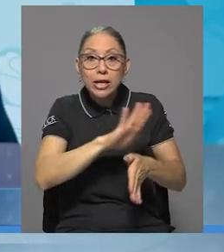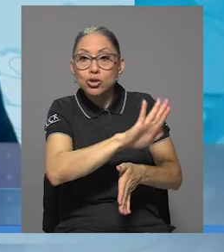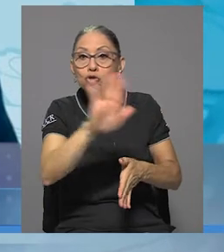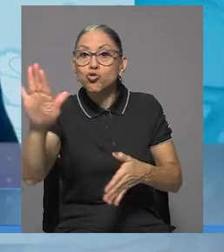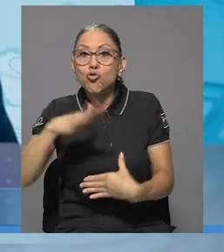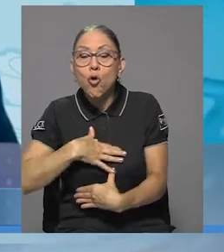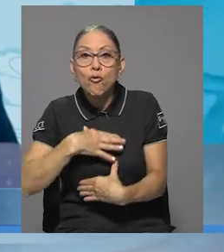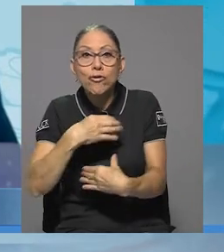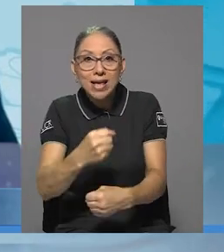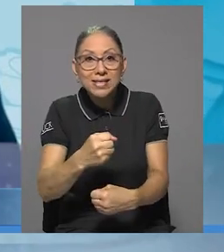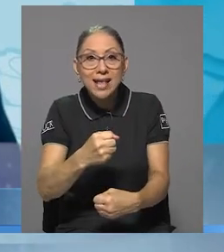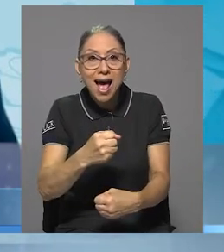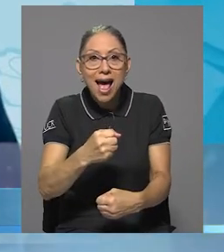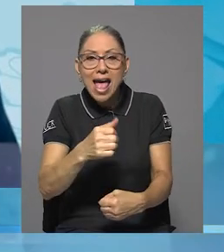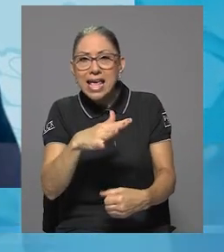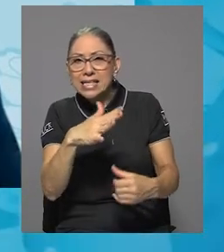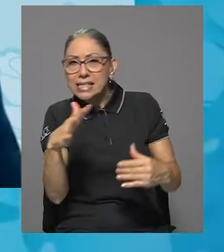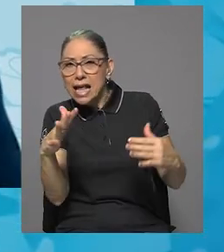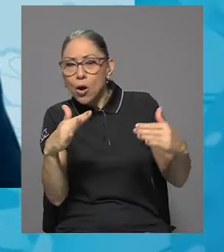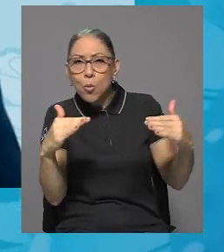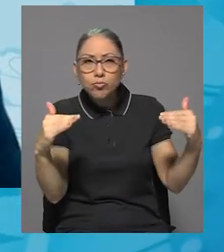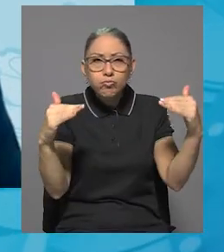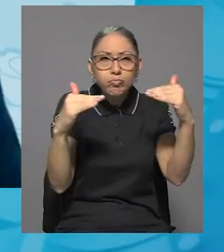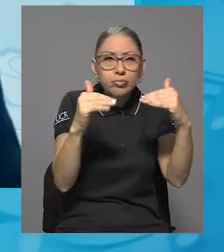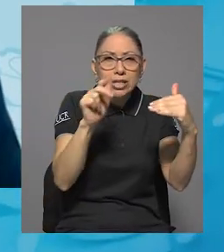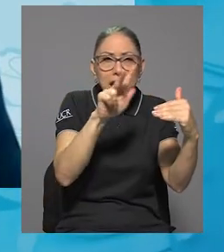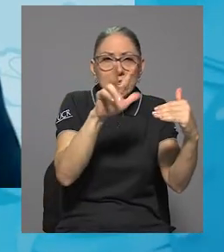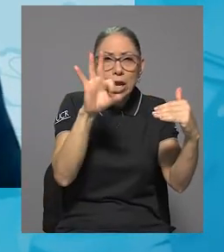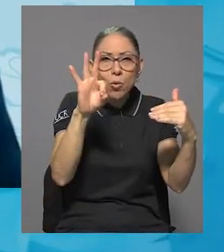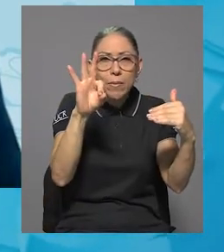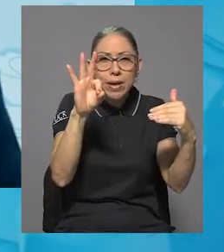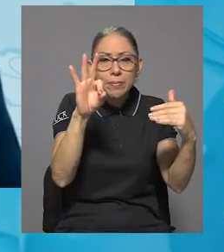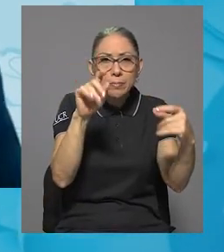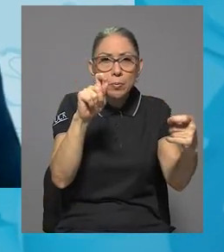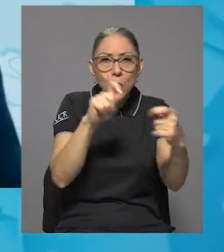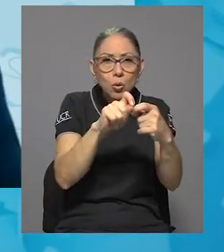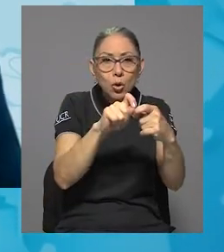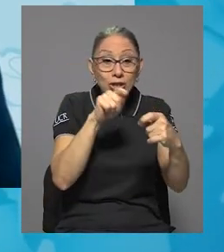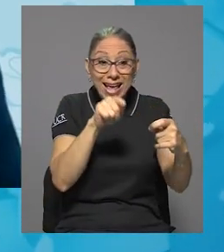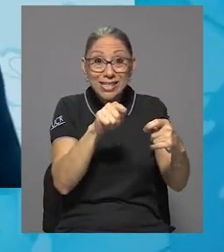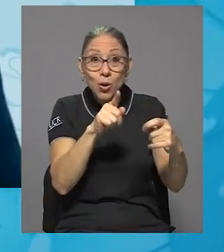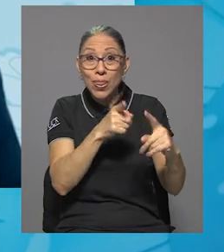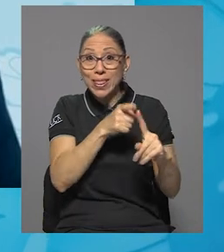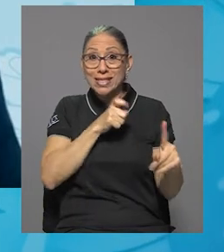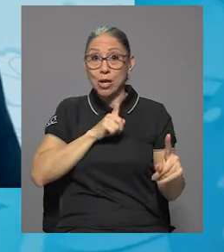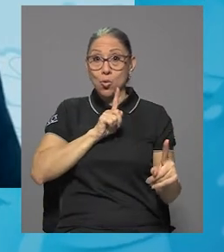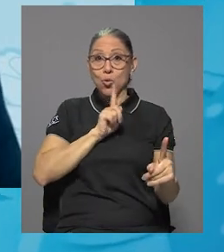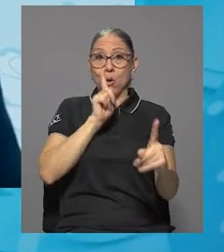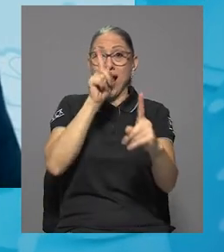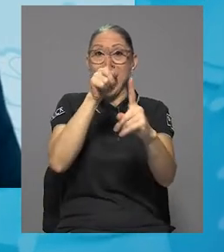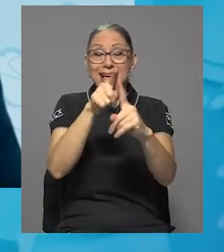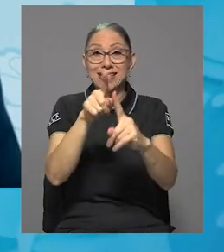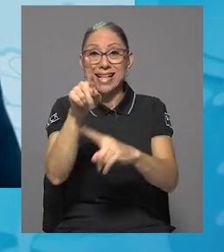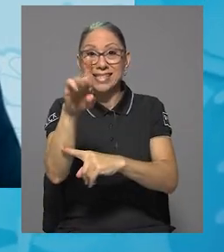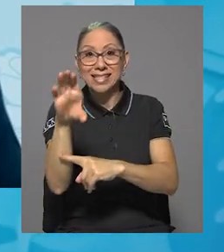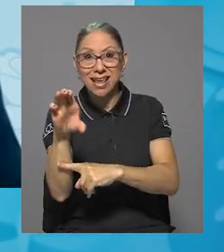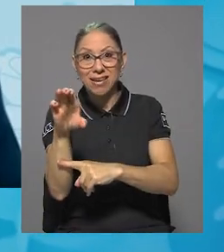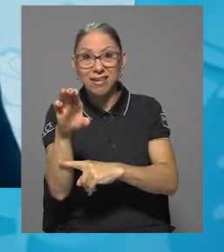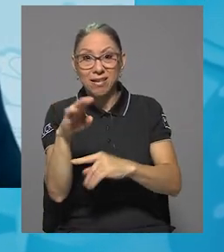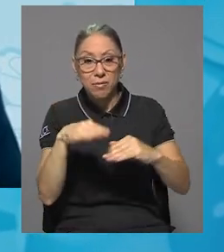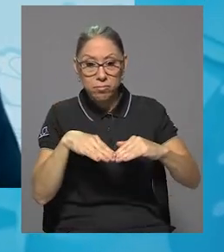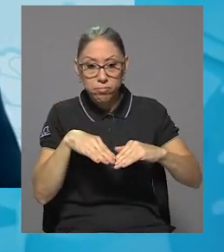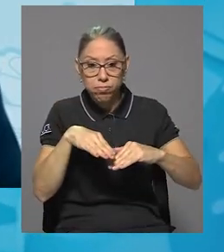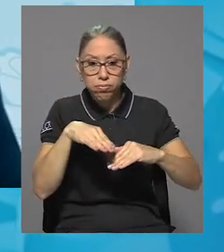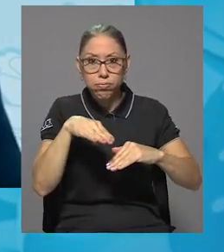39 puntos. Esa magnitud de 39 puntos es una escala de 0 a 100, lo cual puede traducirse como pesimismo